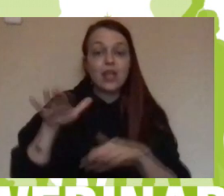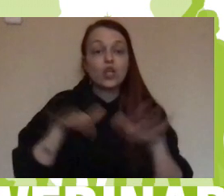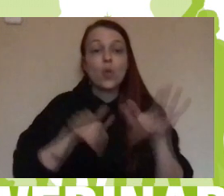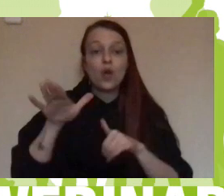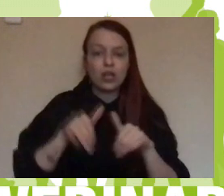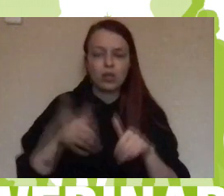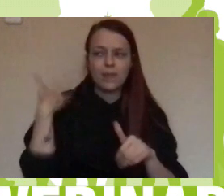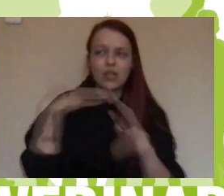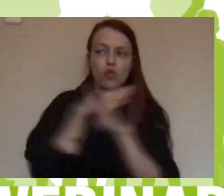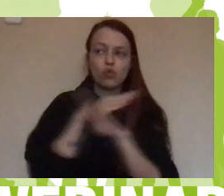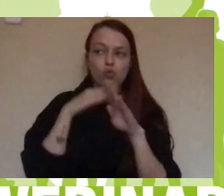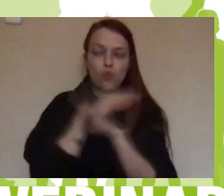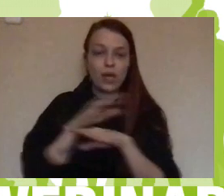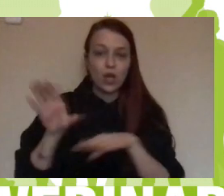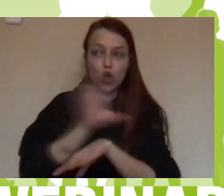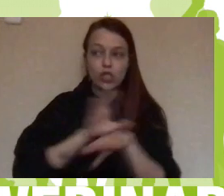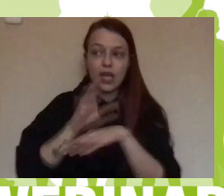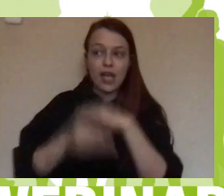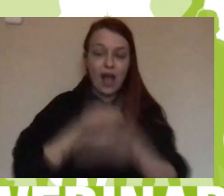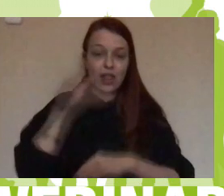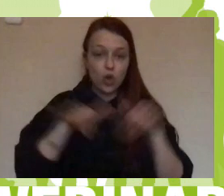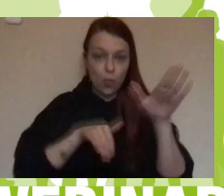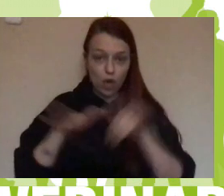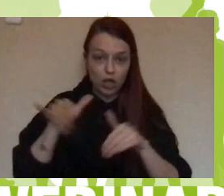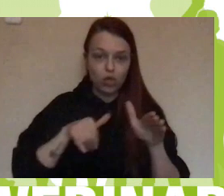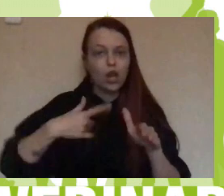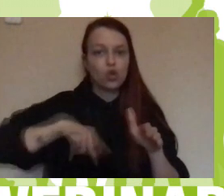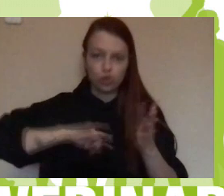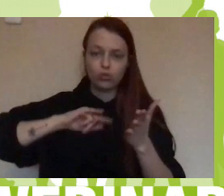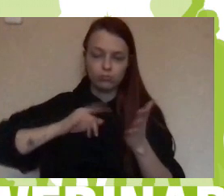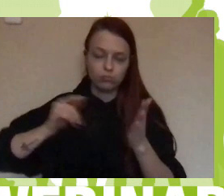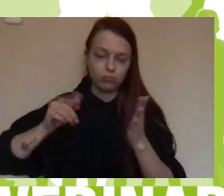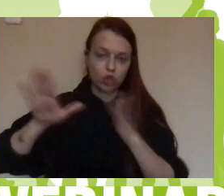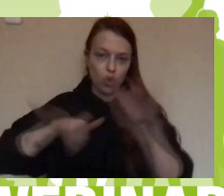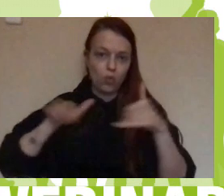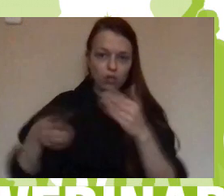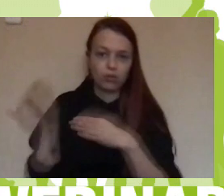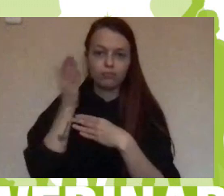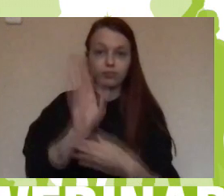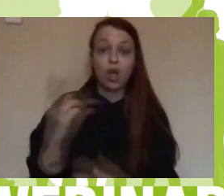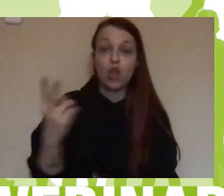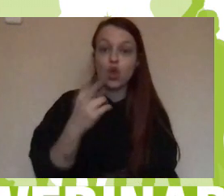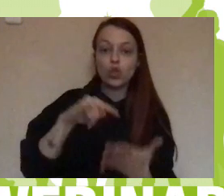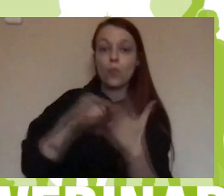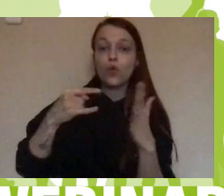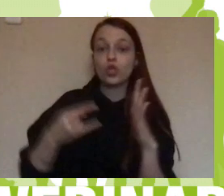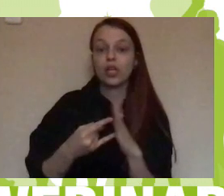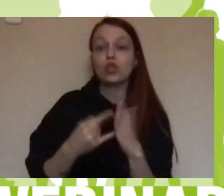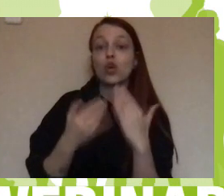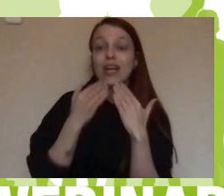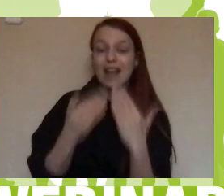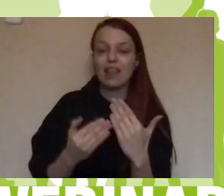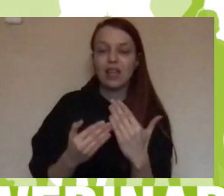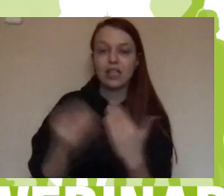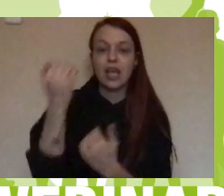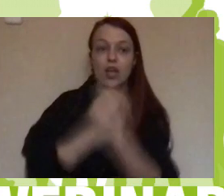octubre, la Consejería del programa ProAplus, en la cual también participamos, y ambos proyectos nos han dado al centro una